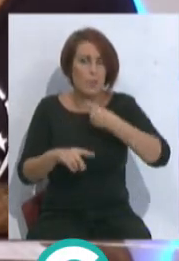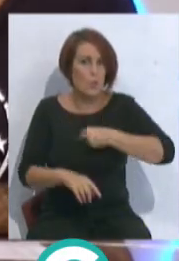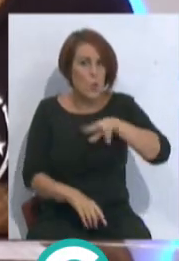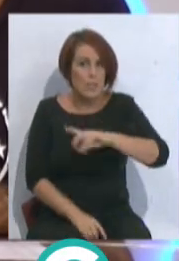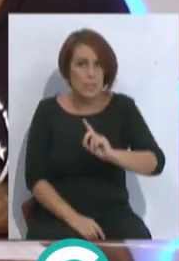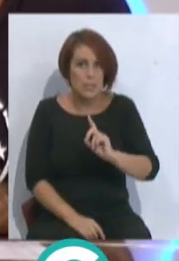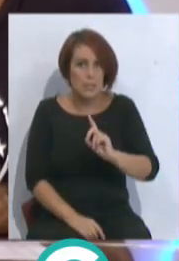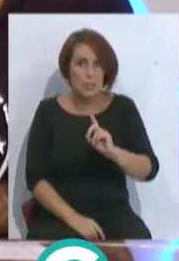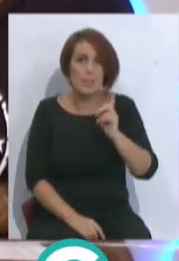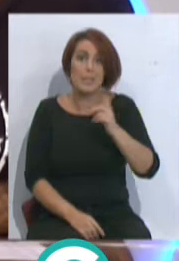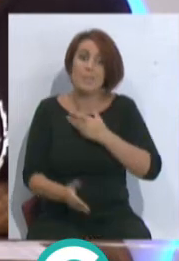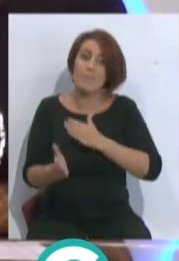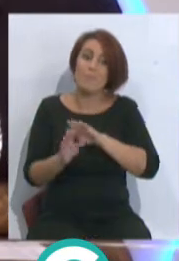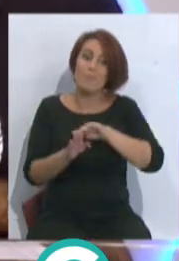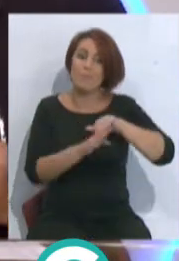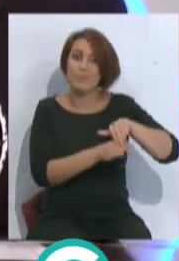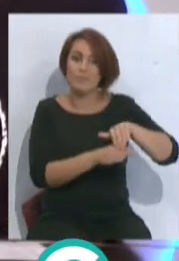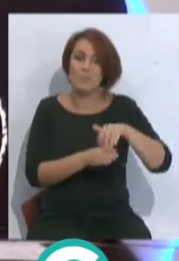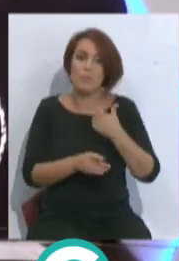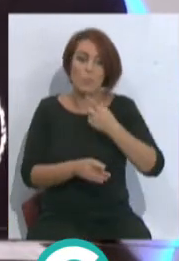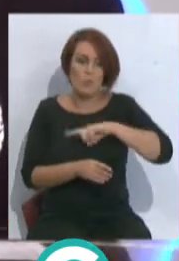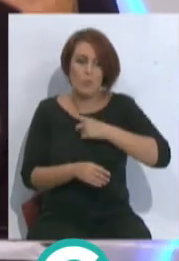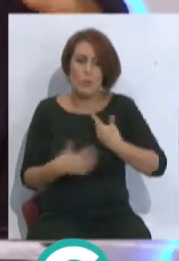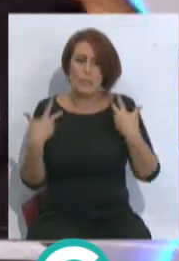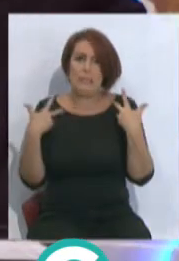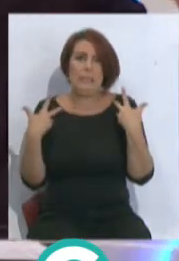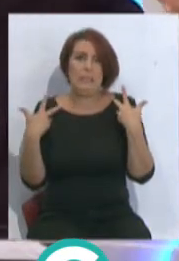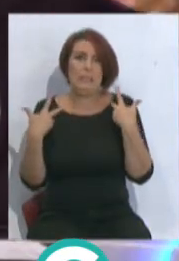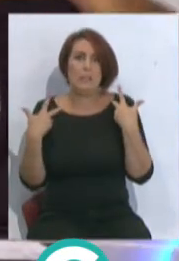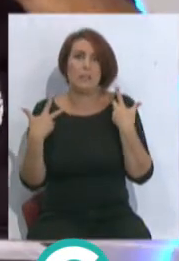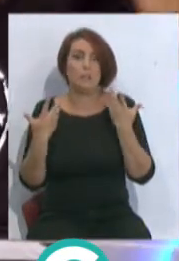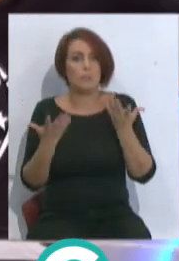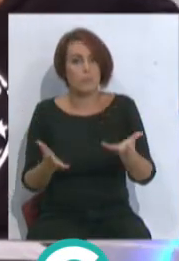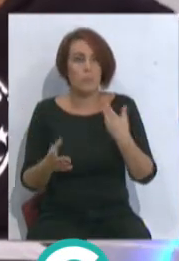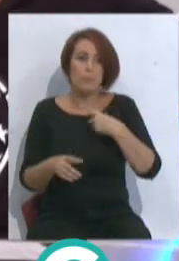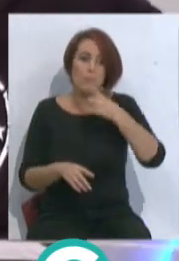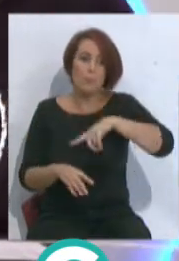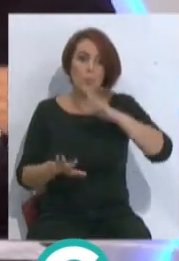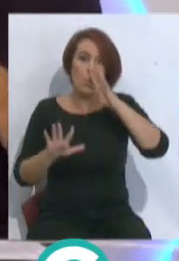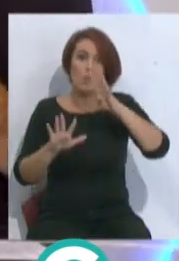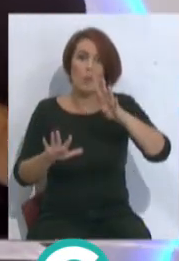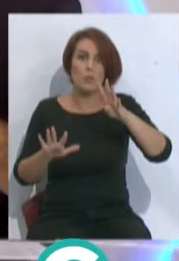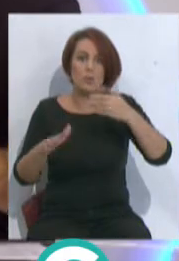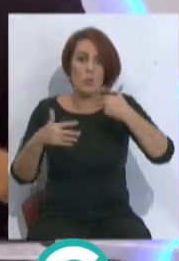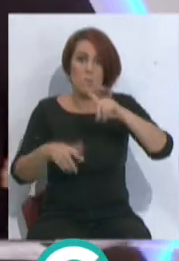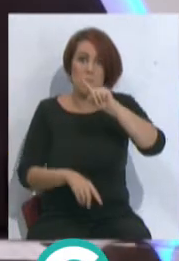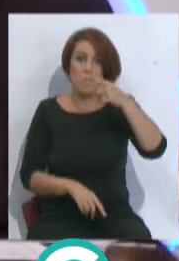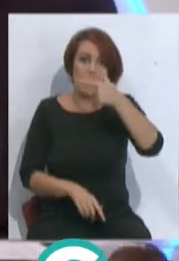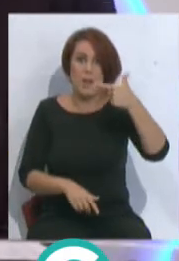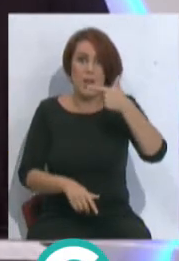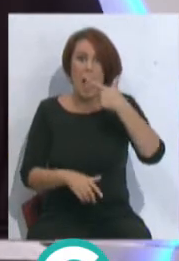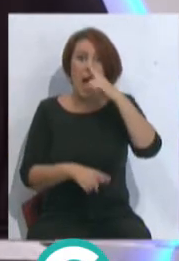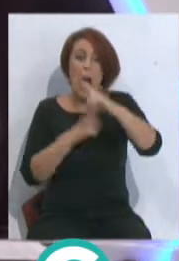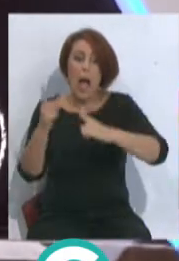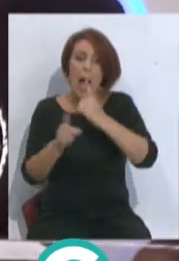No fue el mismo entrenador, y aparte no es eso, que la pasamos canuta, o el que tenemos idealizado los a nueve años en primera, y los nueve años nos salvamos todos los años de